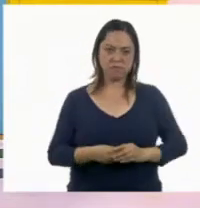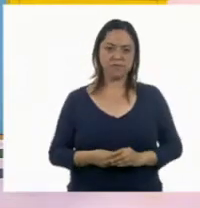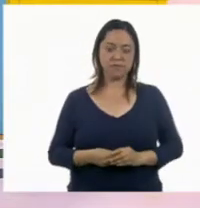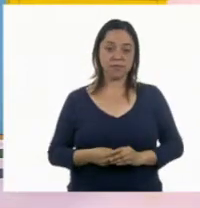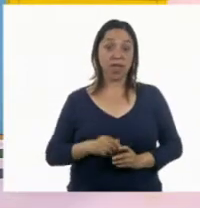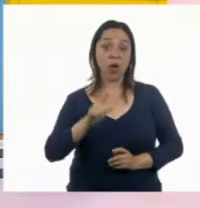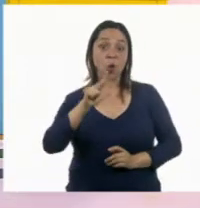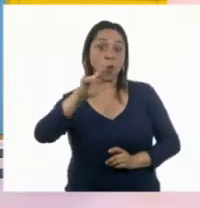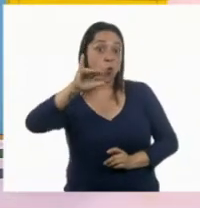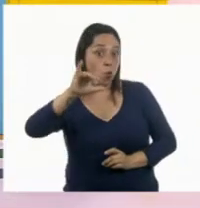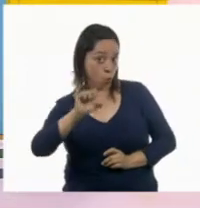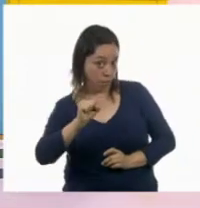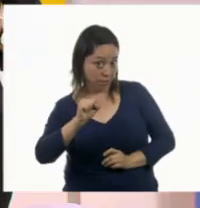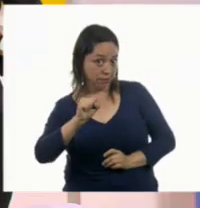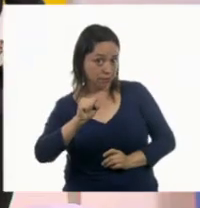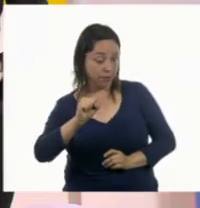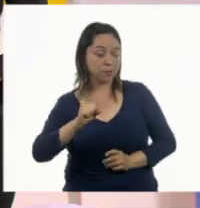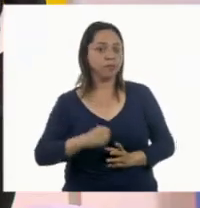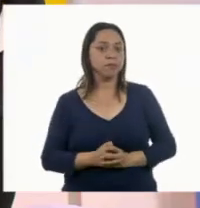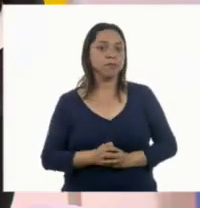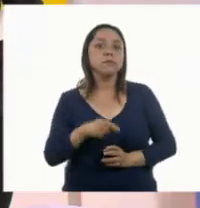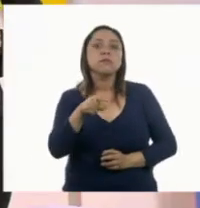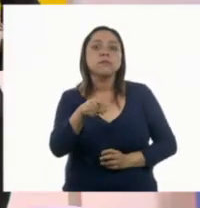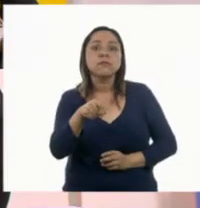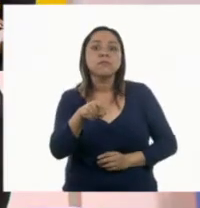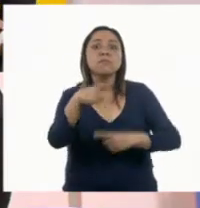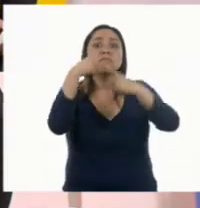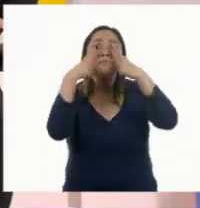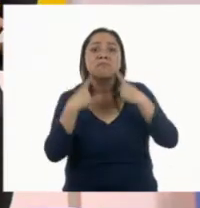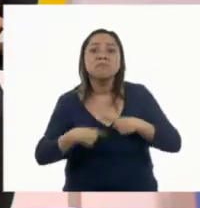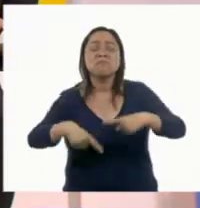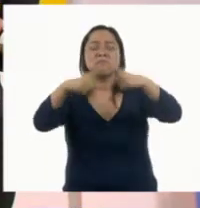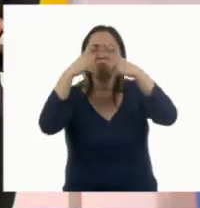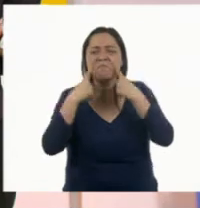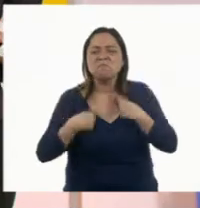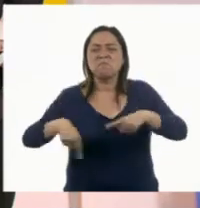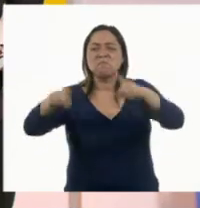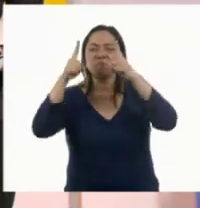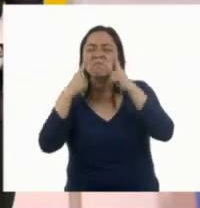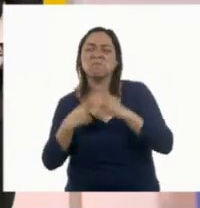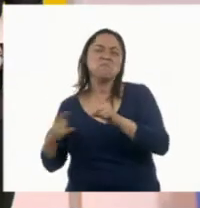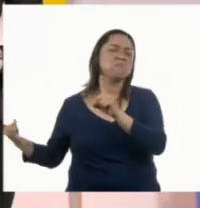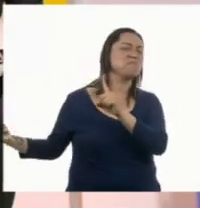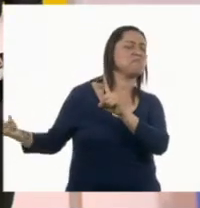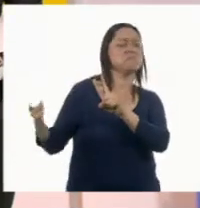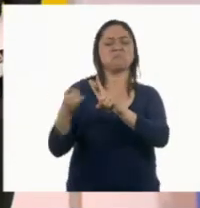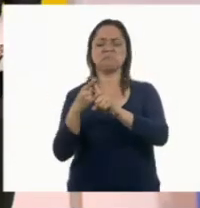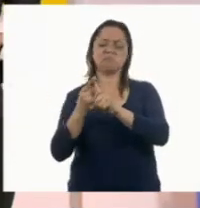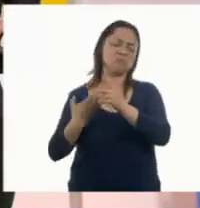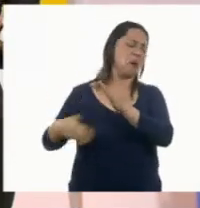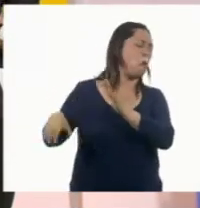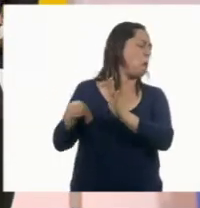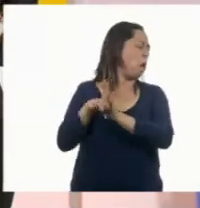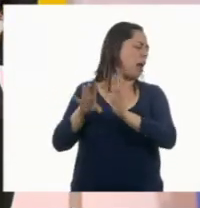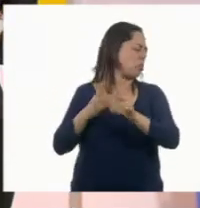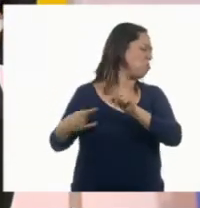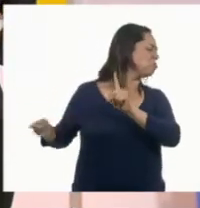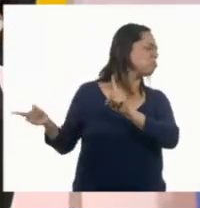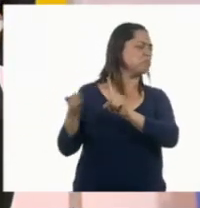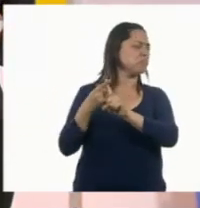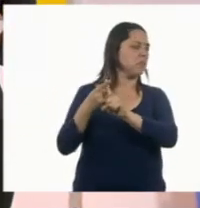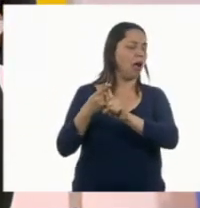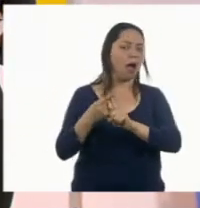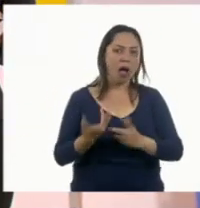Y Luis llora y se encierra en su cuarto. Ay, también para enojarse y llorar son